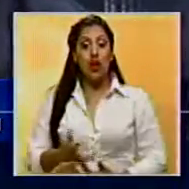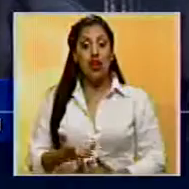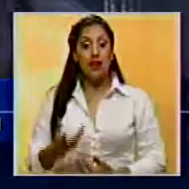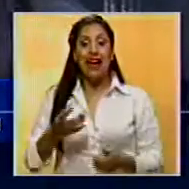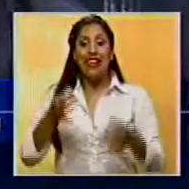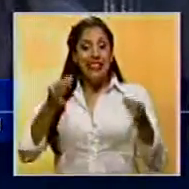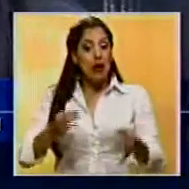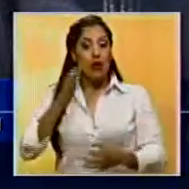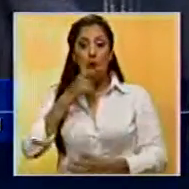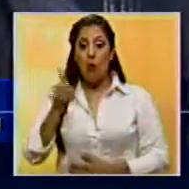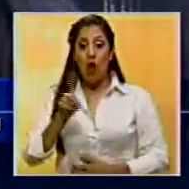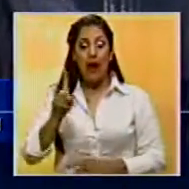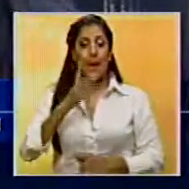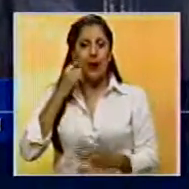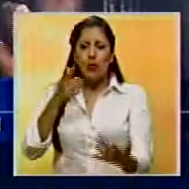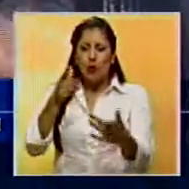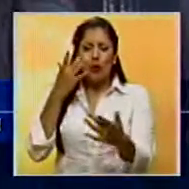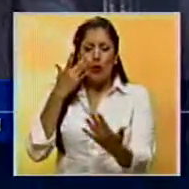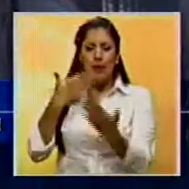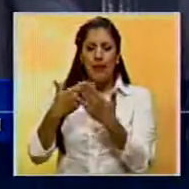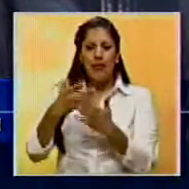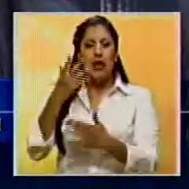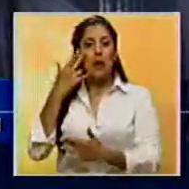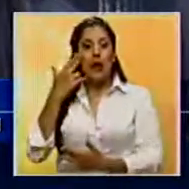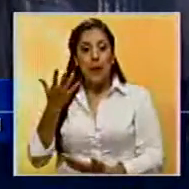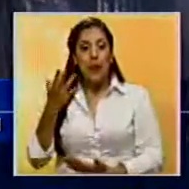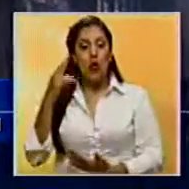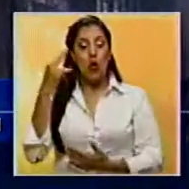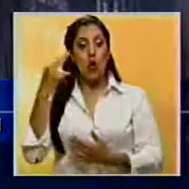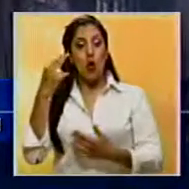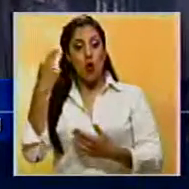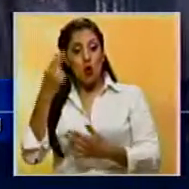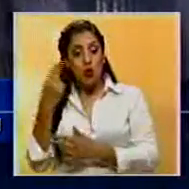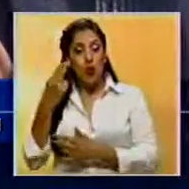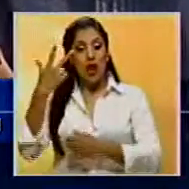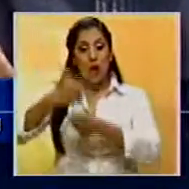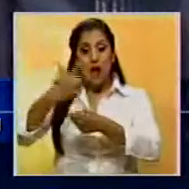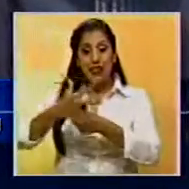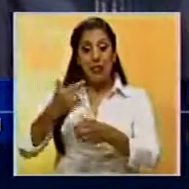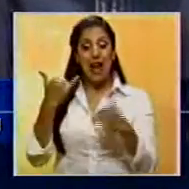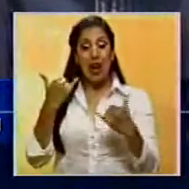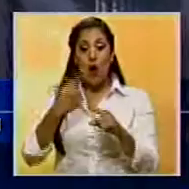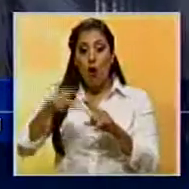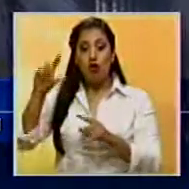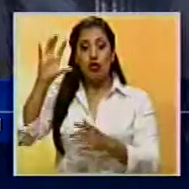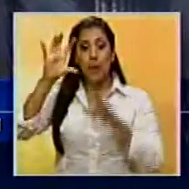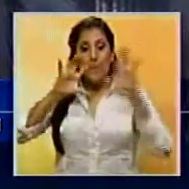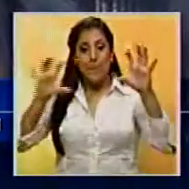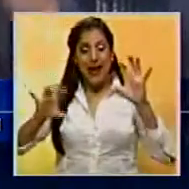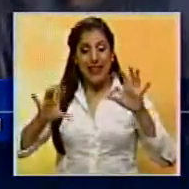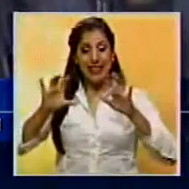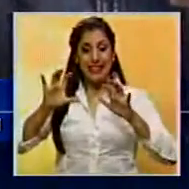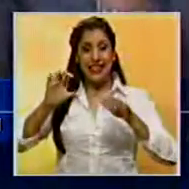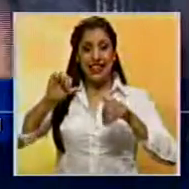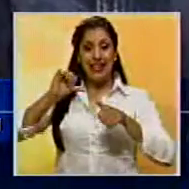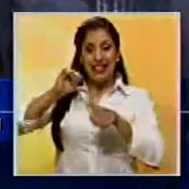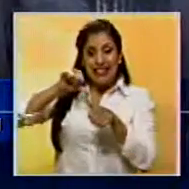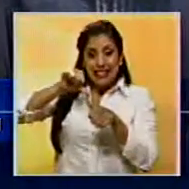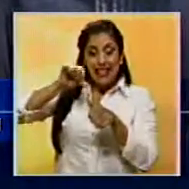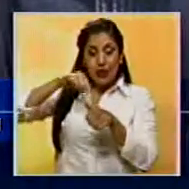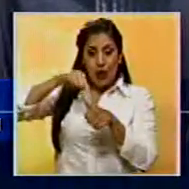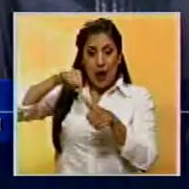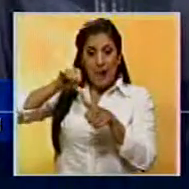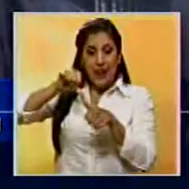de inseguridad voluntar, pero cuando tú ves que por ejemplo en Honduras, en Guatemala y en otros países del centro de nuestra